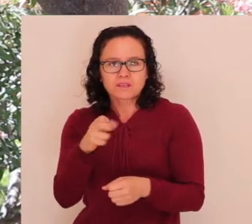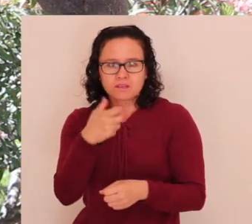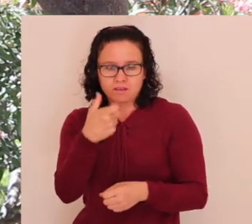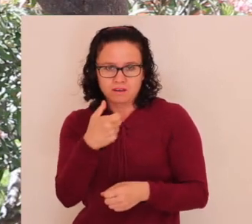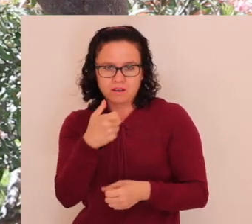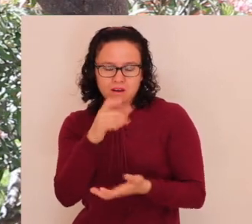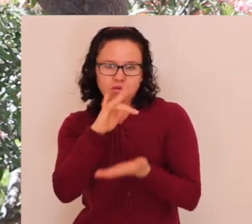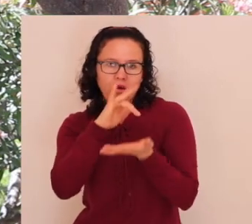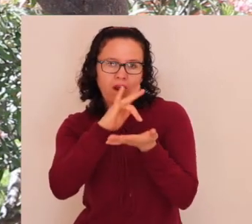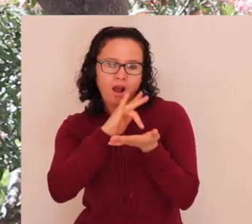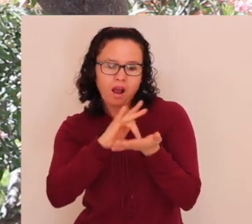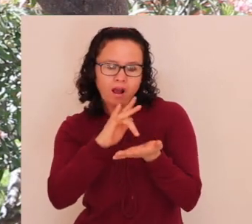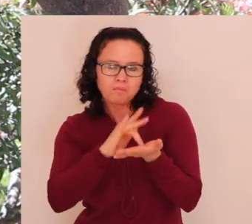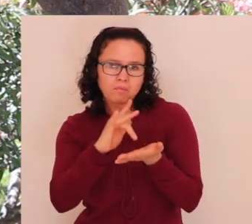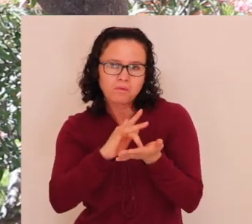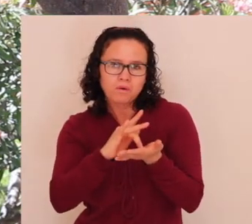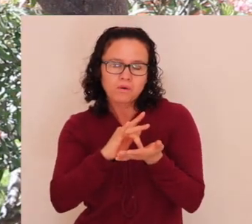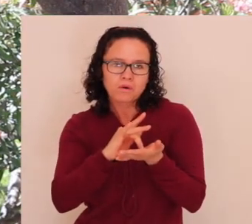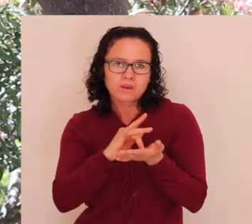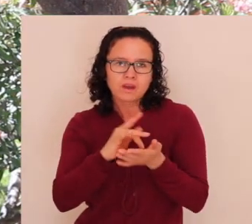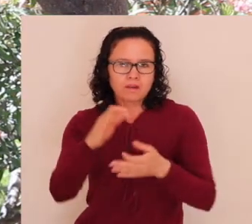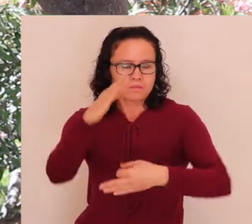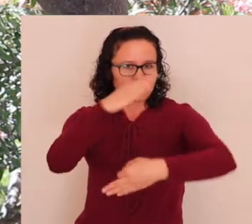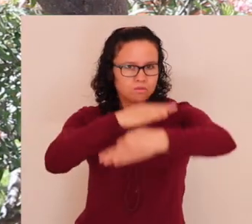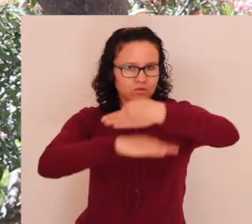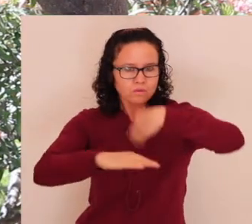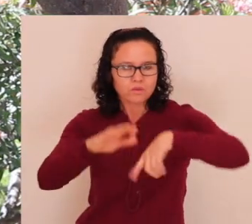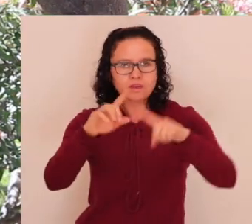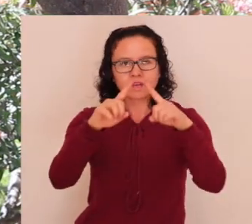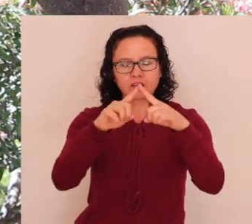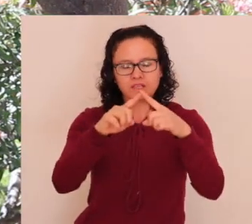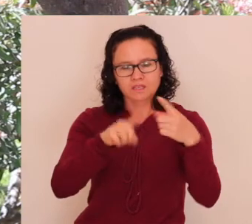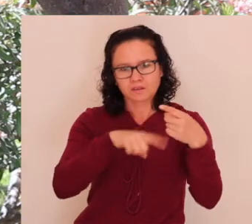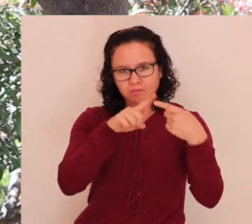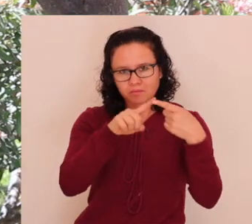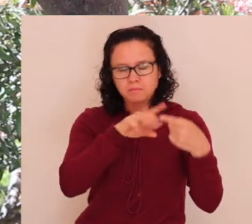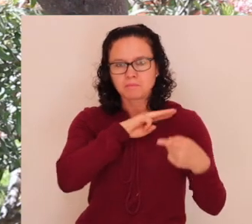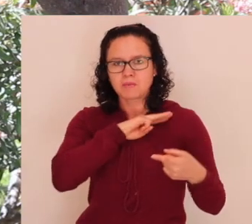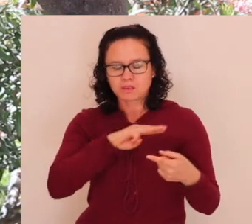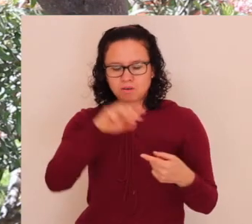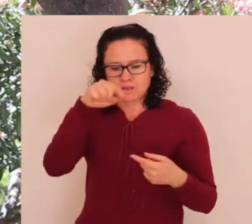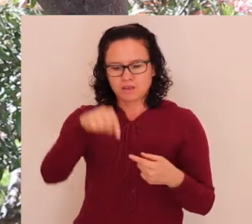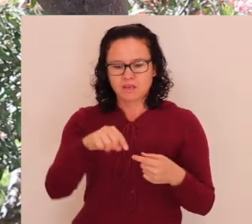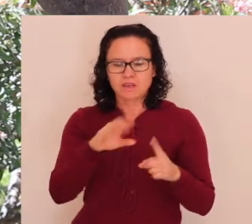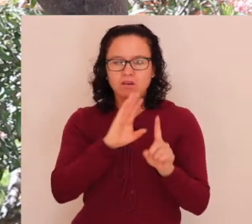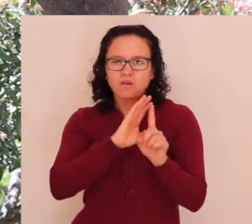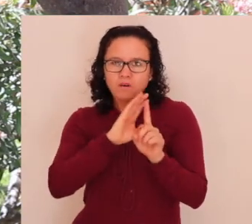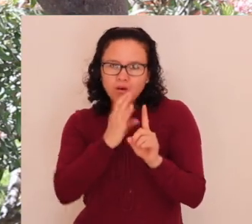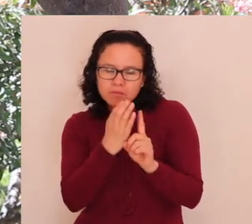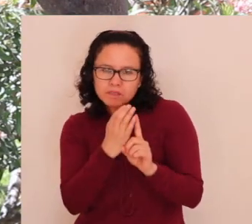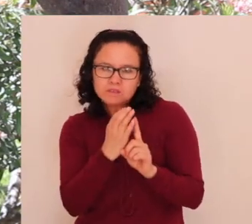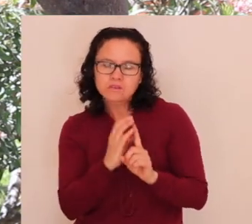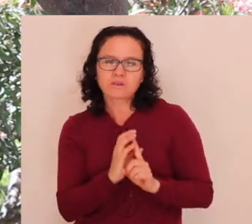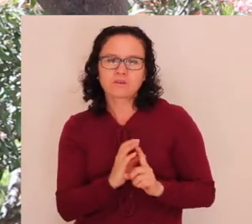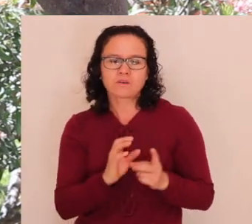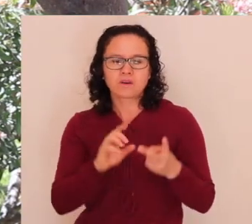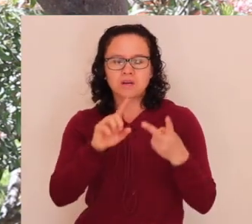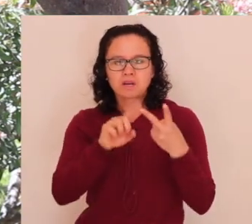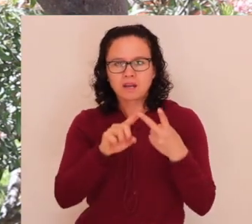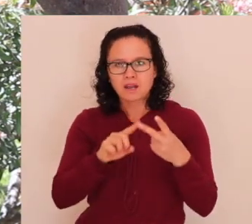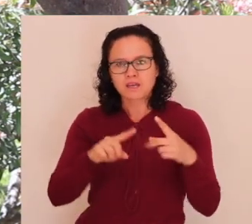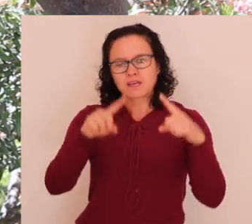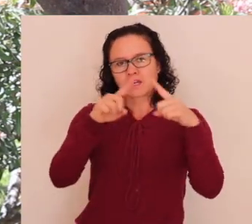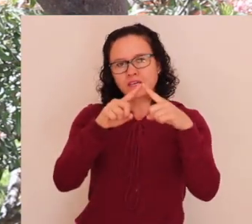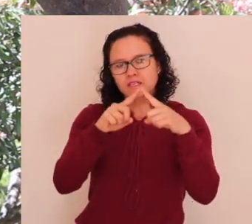estamos apoyando la obra de toda la iglesia, las misiones que hacemos aquí, con las comisiones, en las